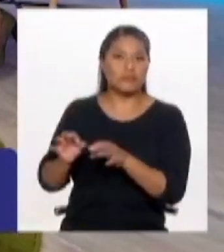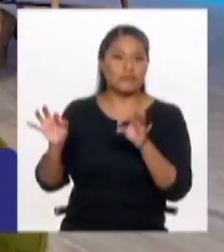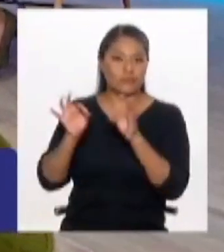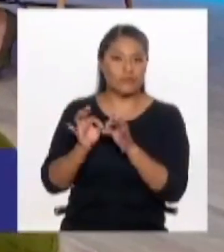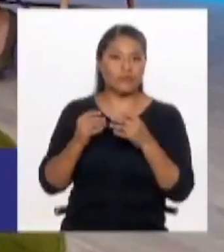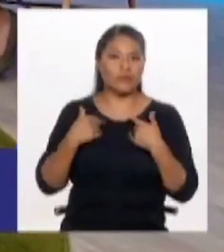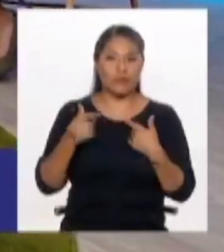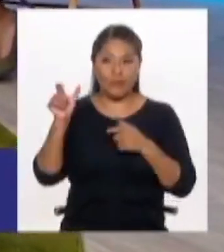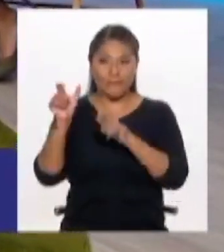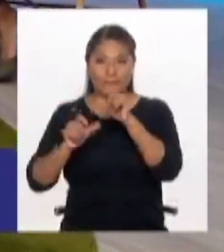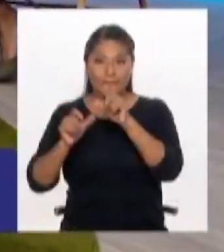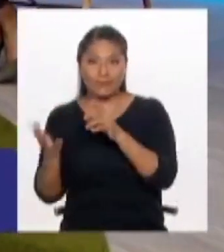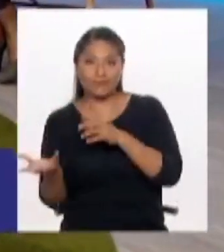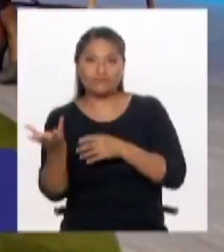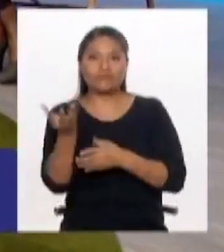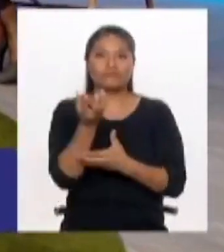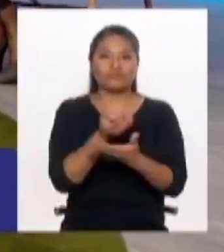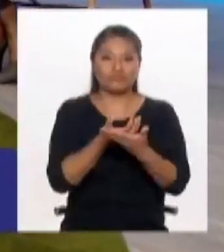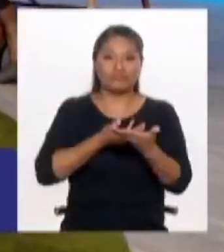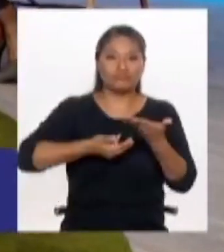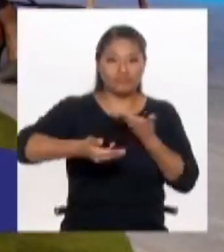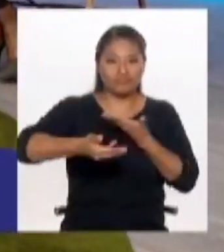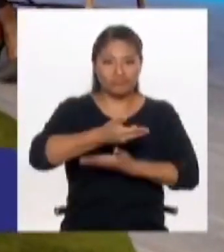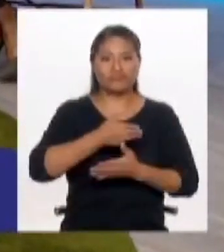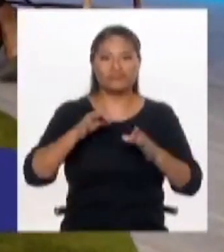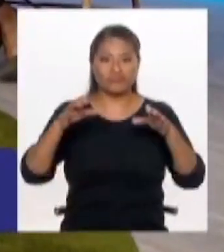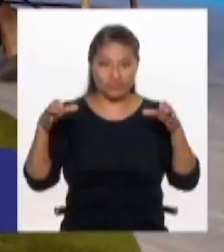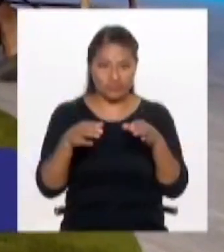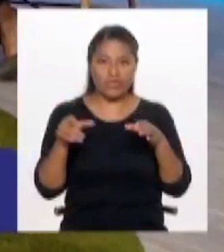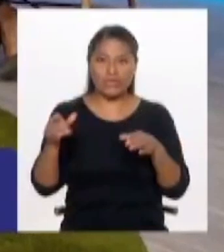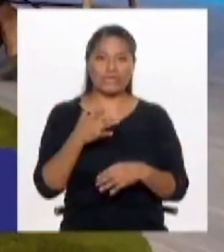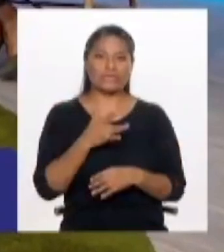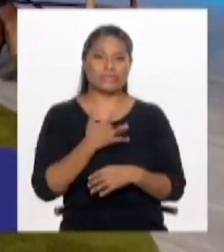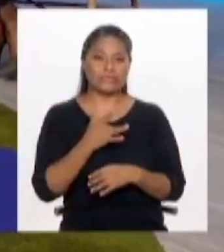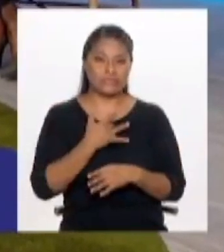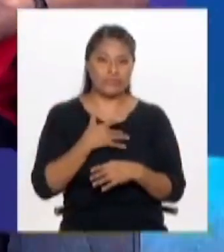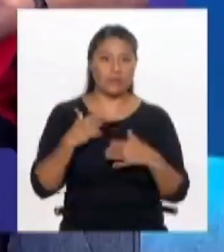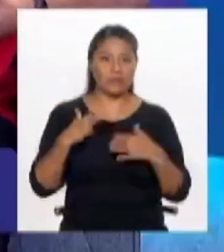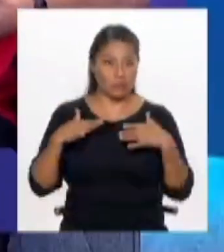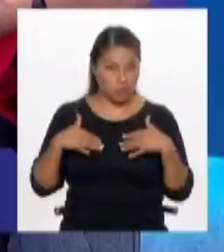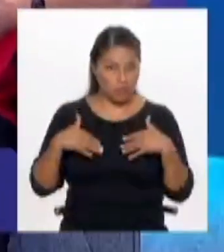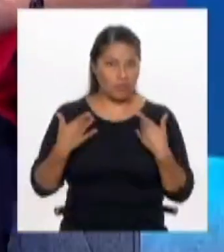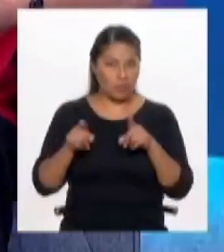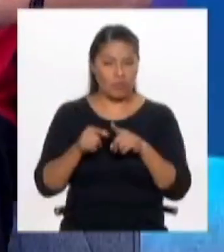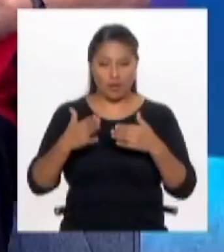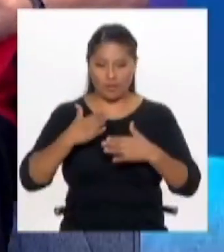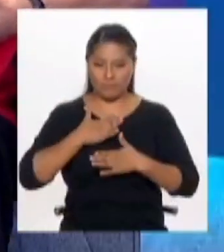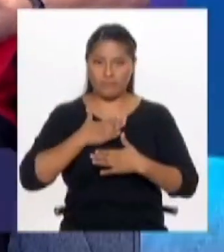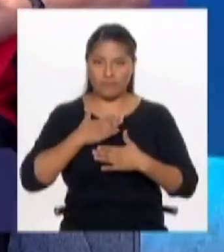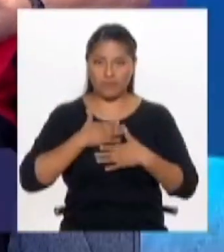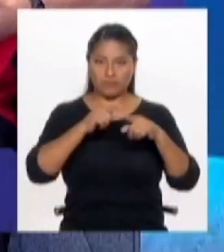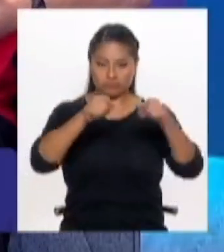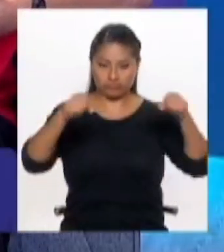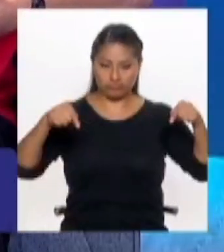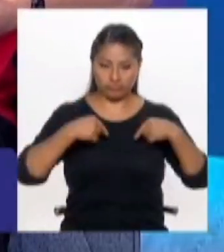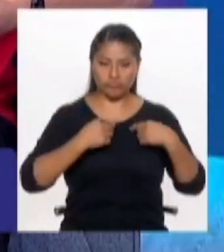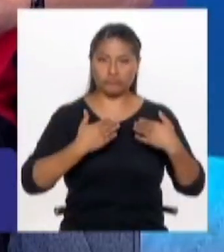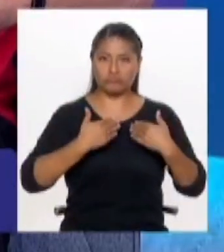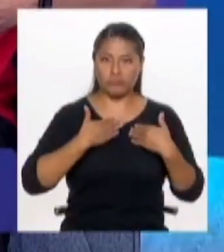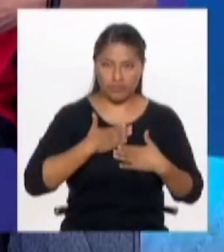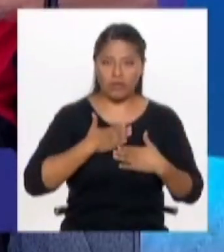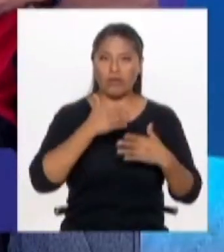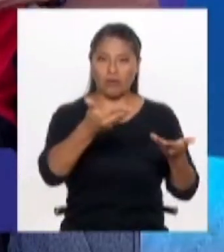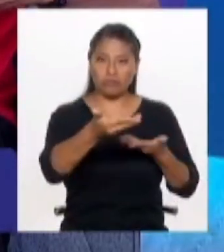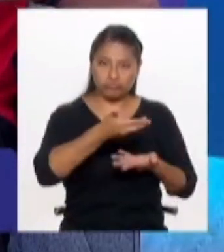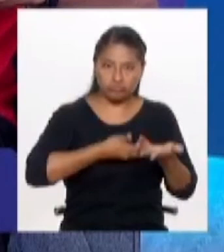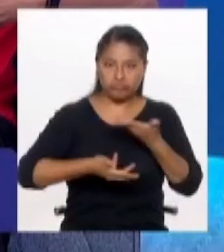hacer involucrar a la ciudadanía y ser lo partícipe de esto hace que sientas que eso también es tuyo, te pertenece. Y en el momento